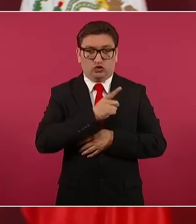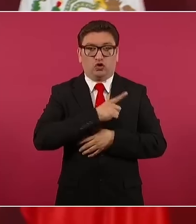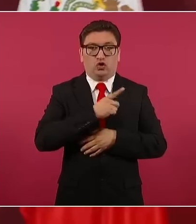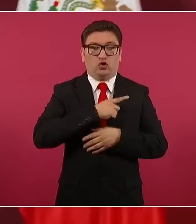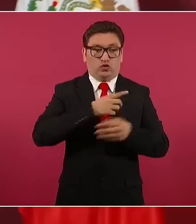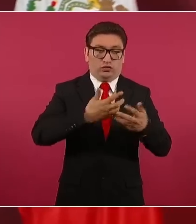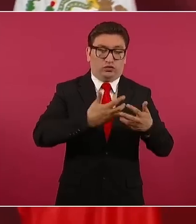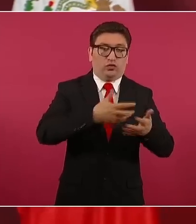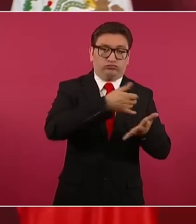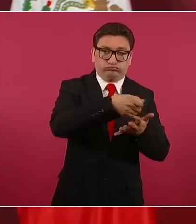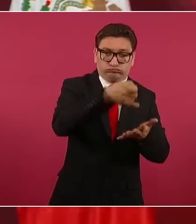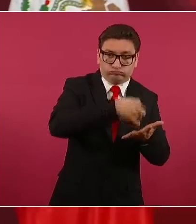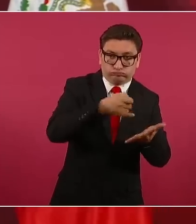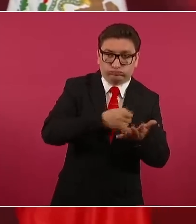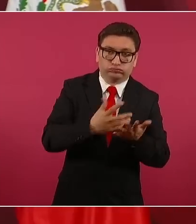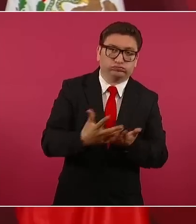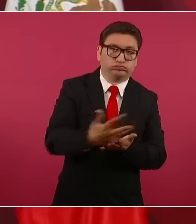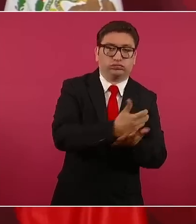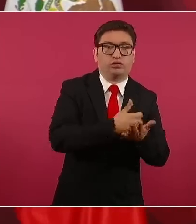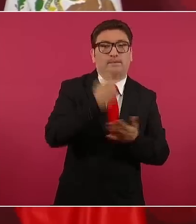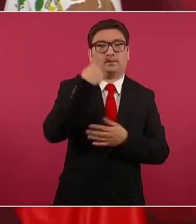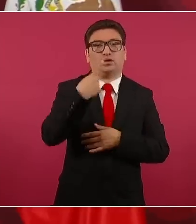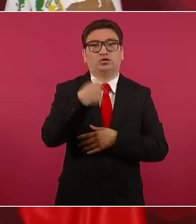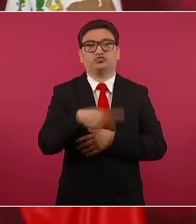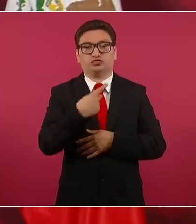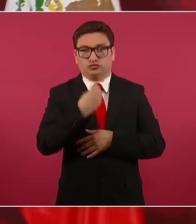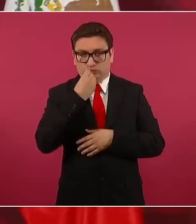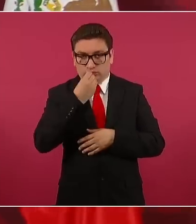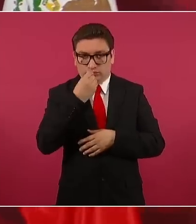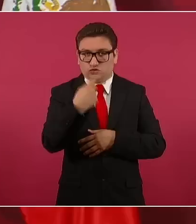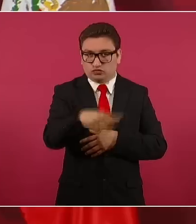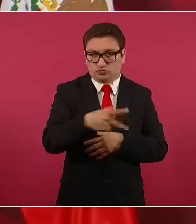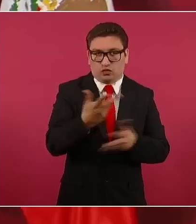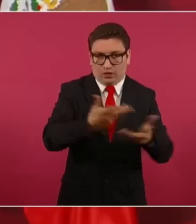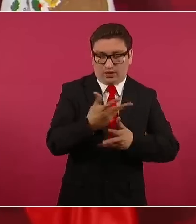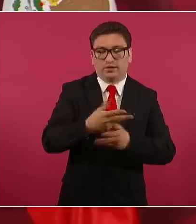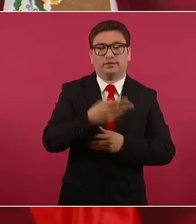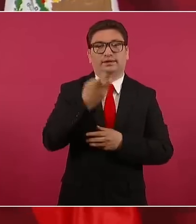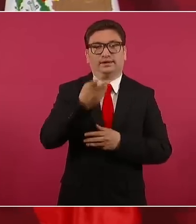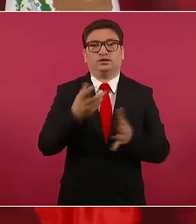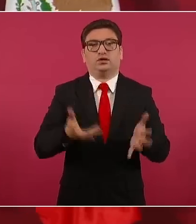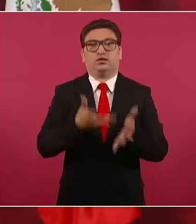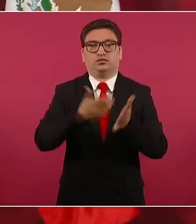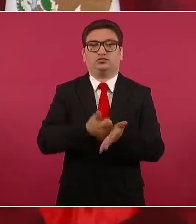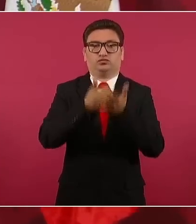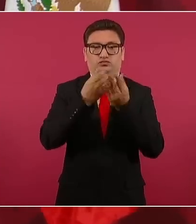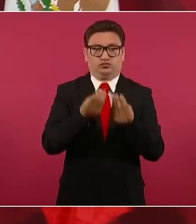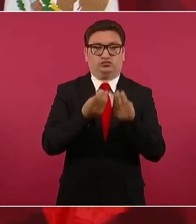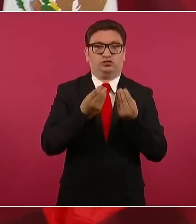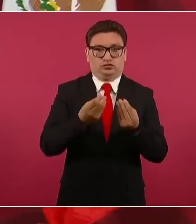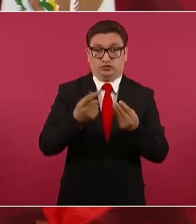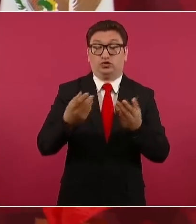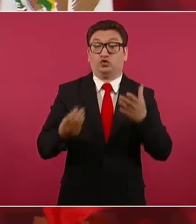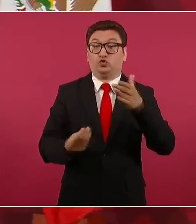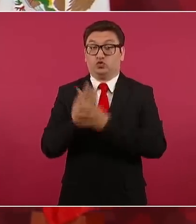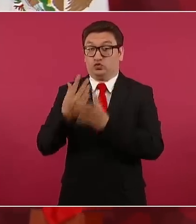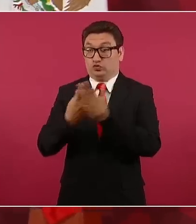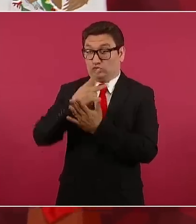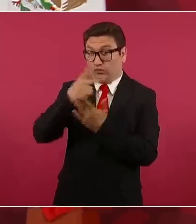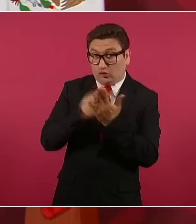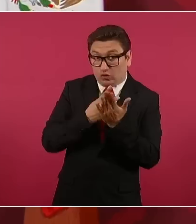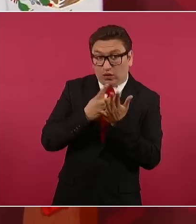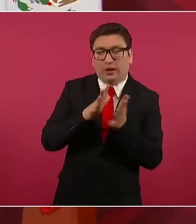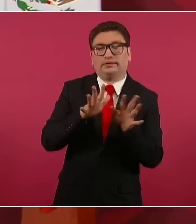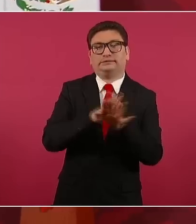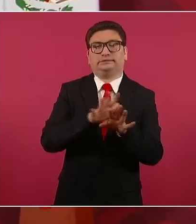y se están reconvirtiendo algunos programas que